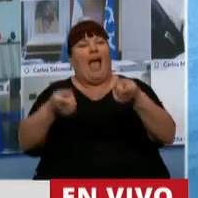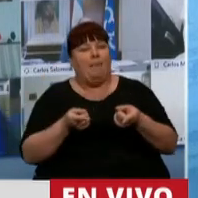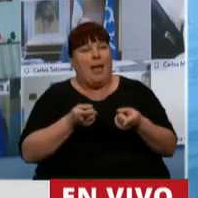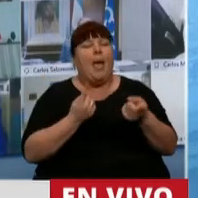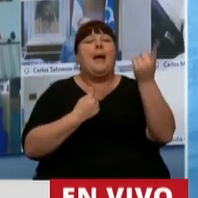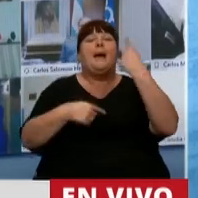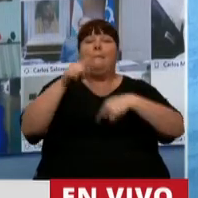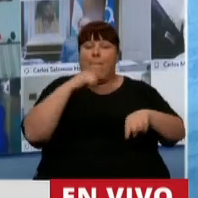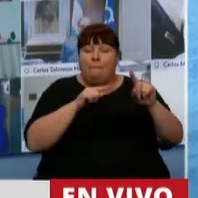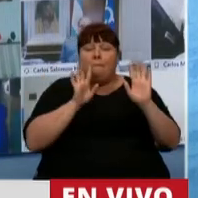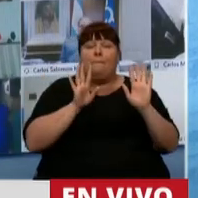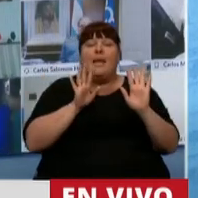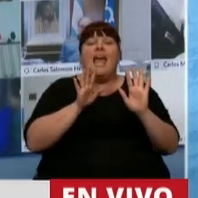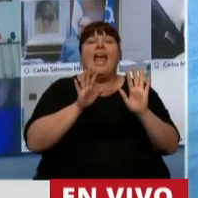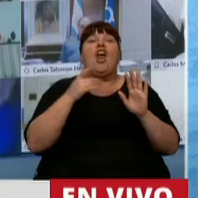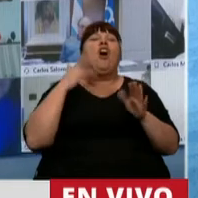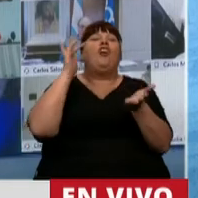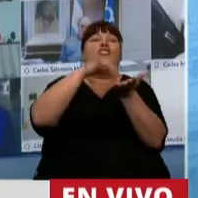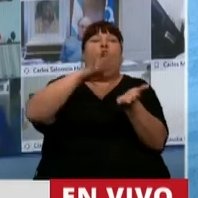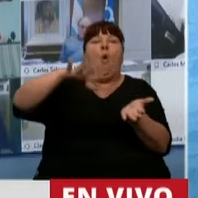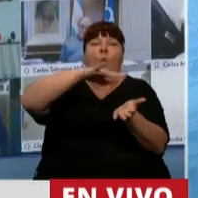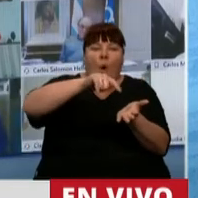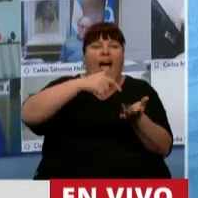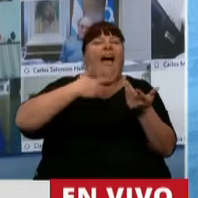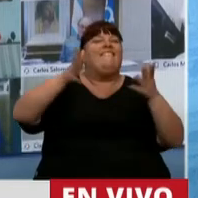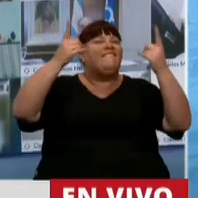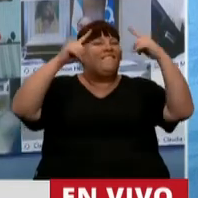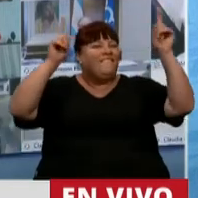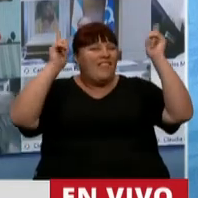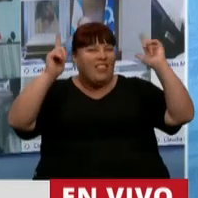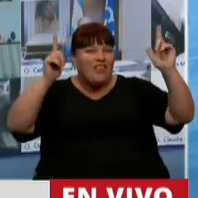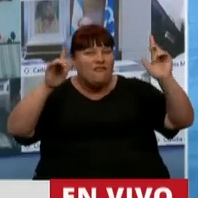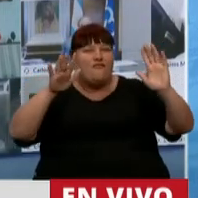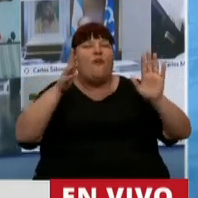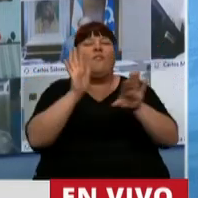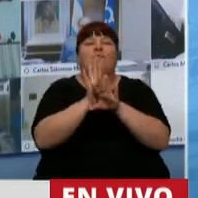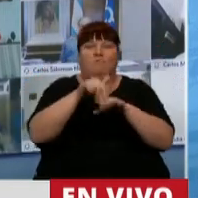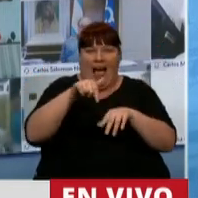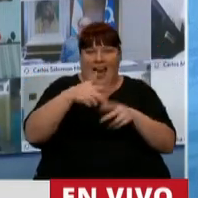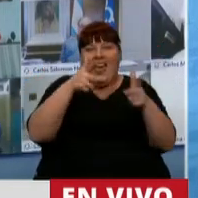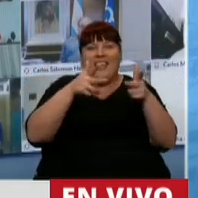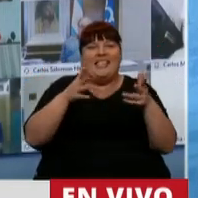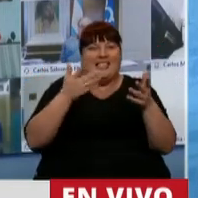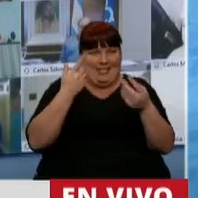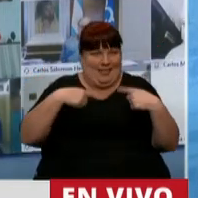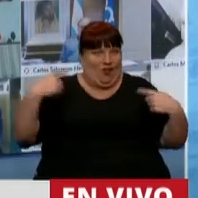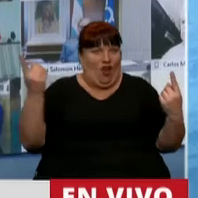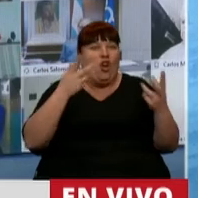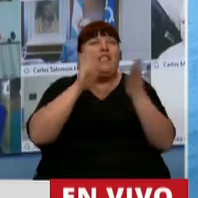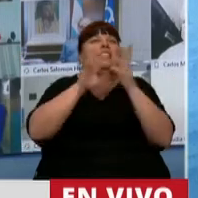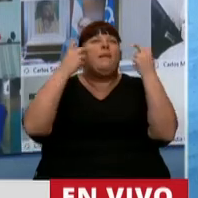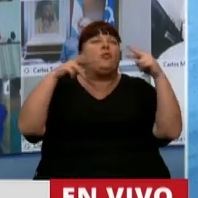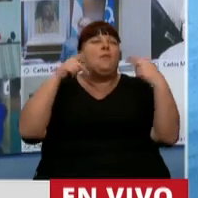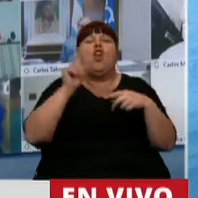pero cuando llego al destino y voy a vivir la experiencia que es lo que hoy se habla mucho en el